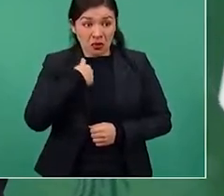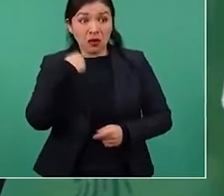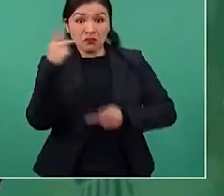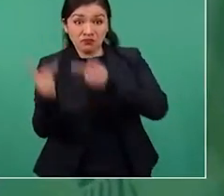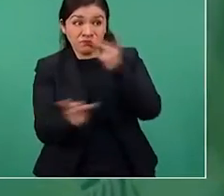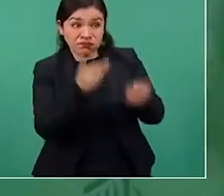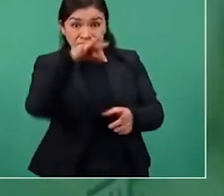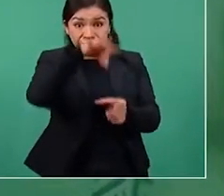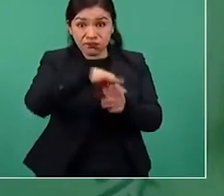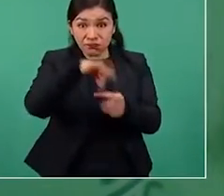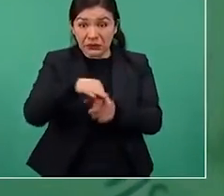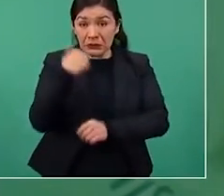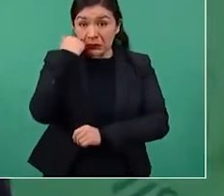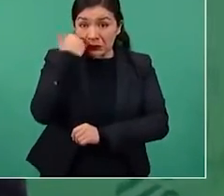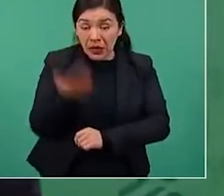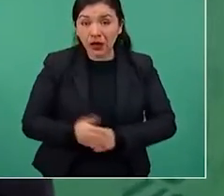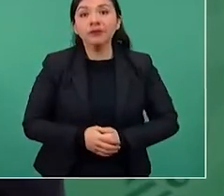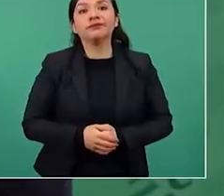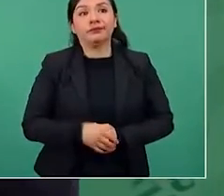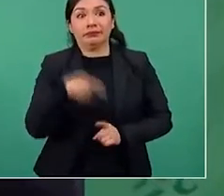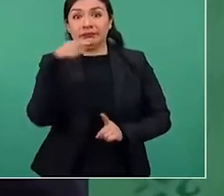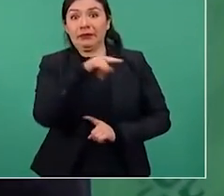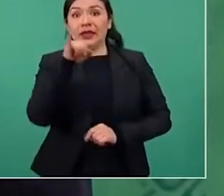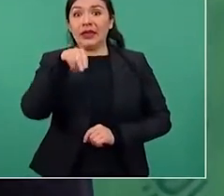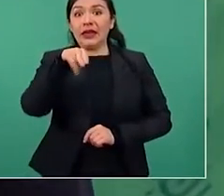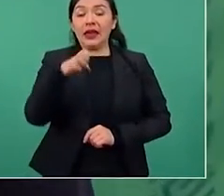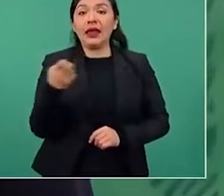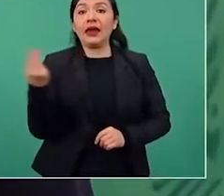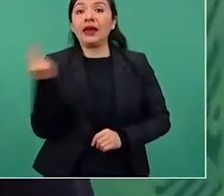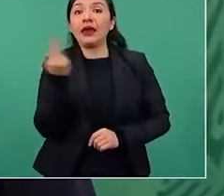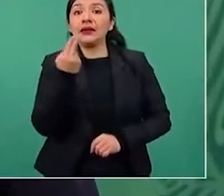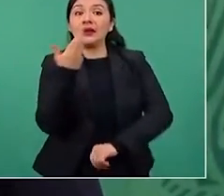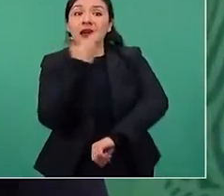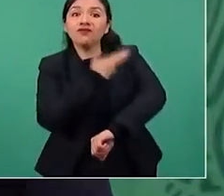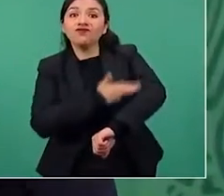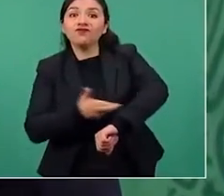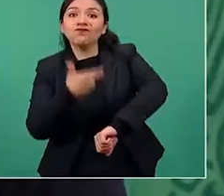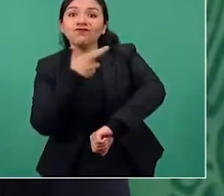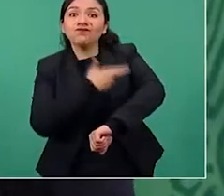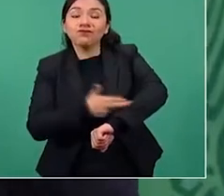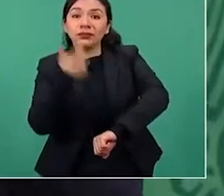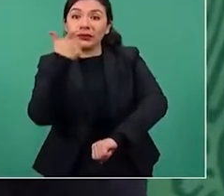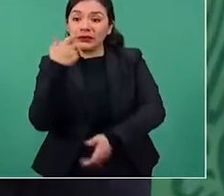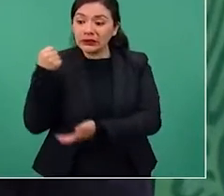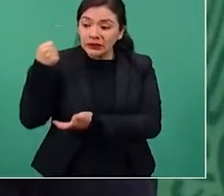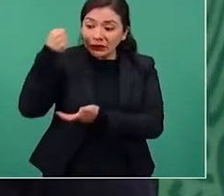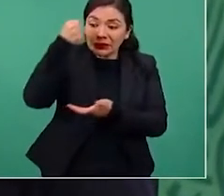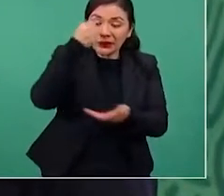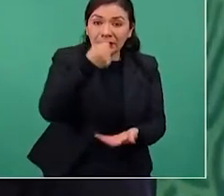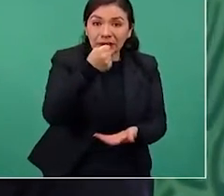tiene que hacer un ajuste a su presupuesto